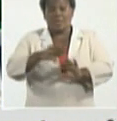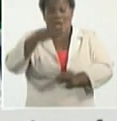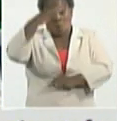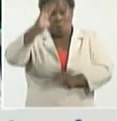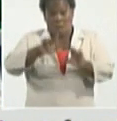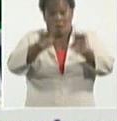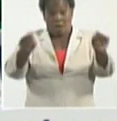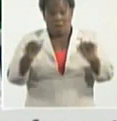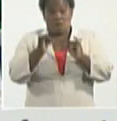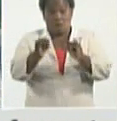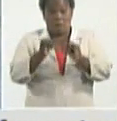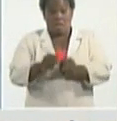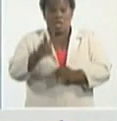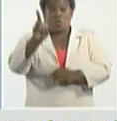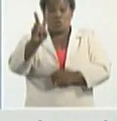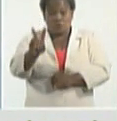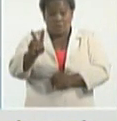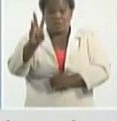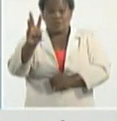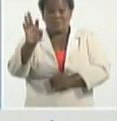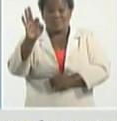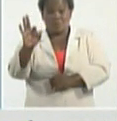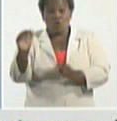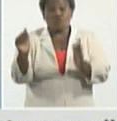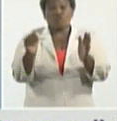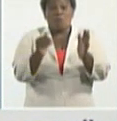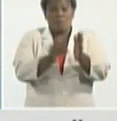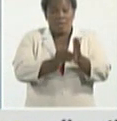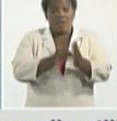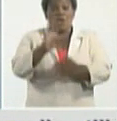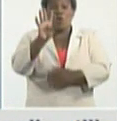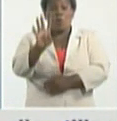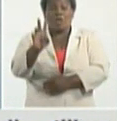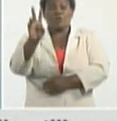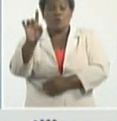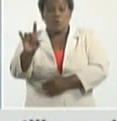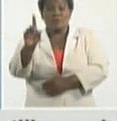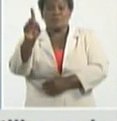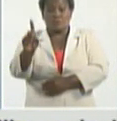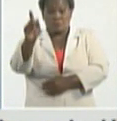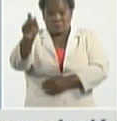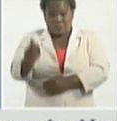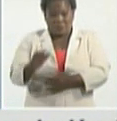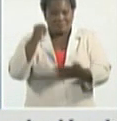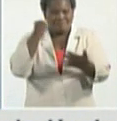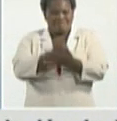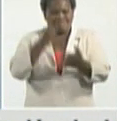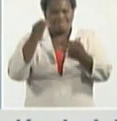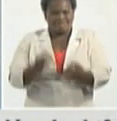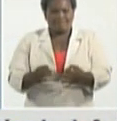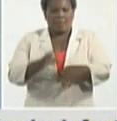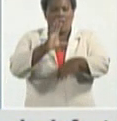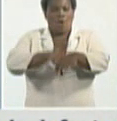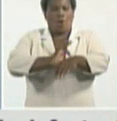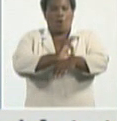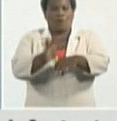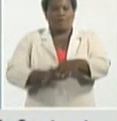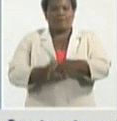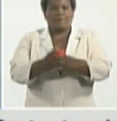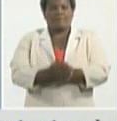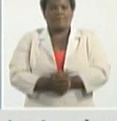238.491 pacientes diagnosticados con la enfermedad,